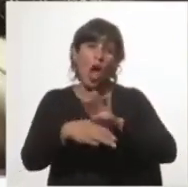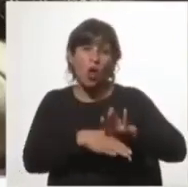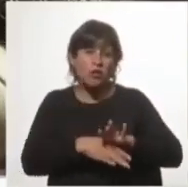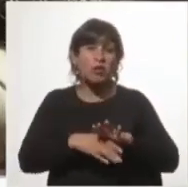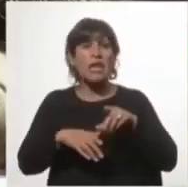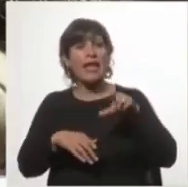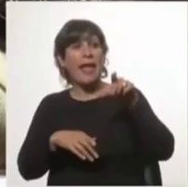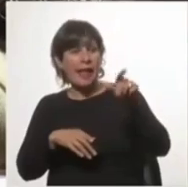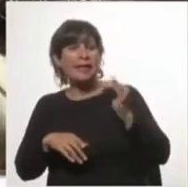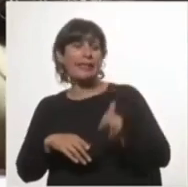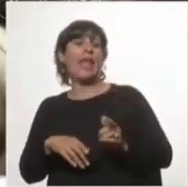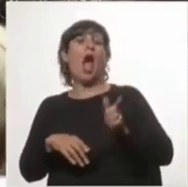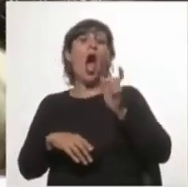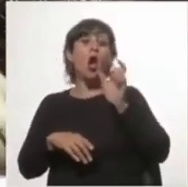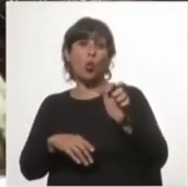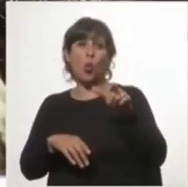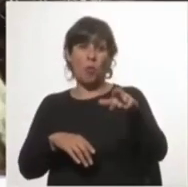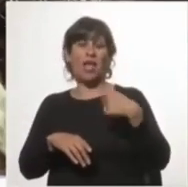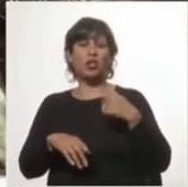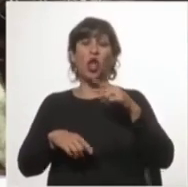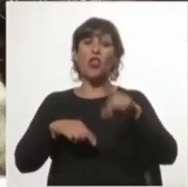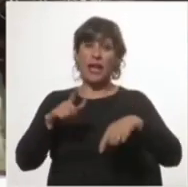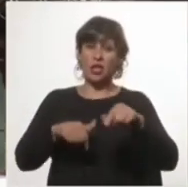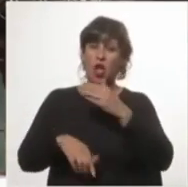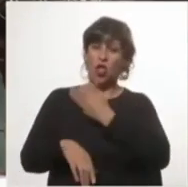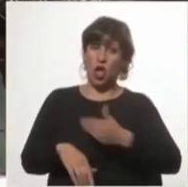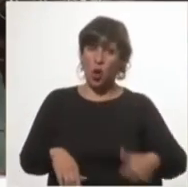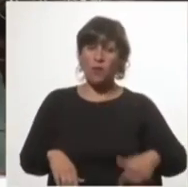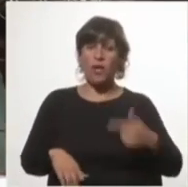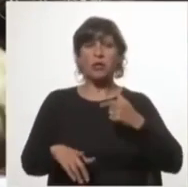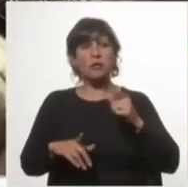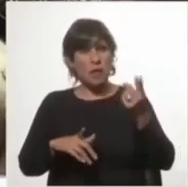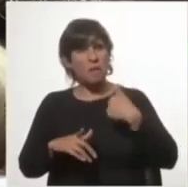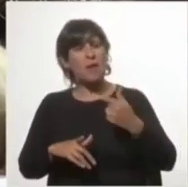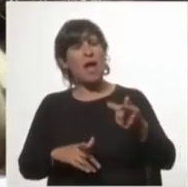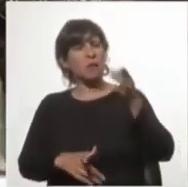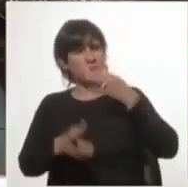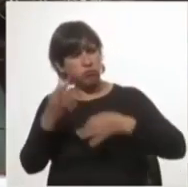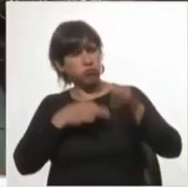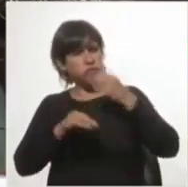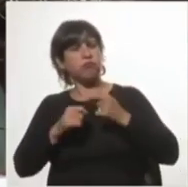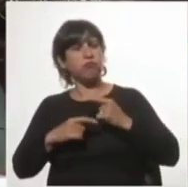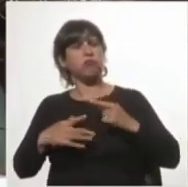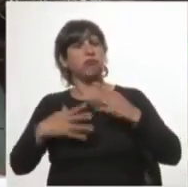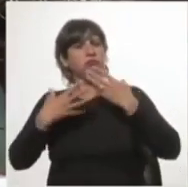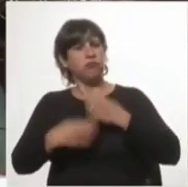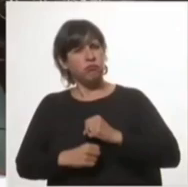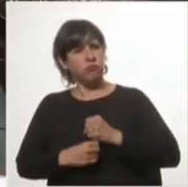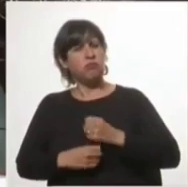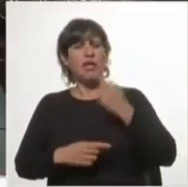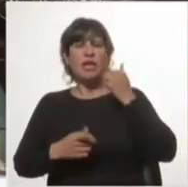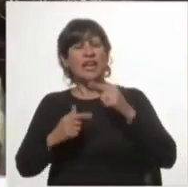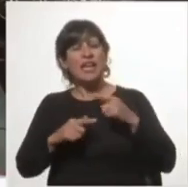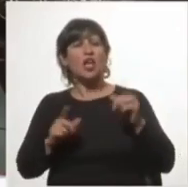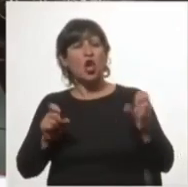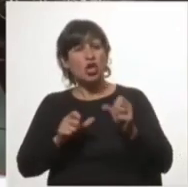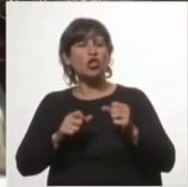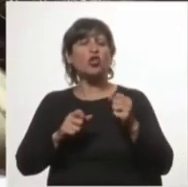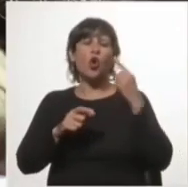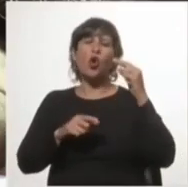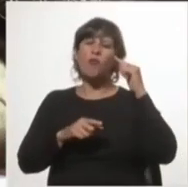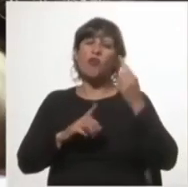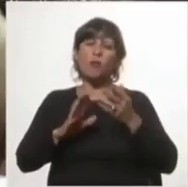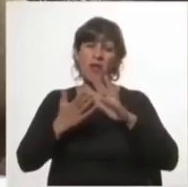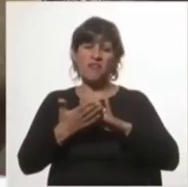sus argumentos de gestión de gobierno que me convencieran de que lo había hecho con un pensamiento diferente al mío, pero con